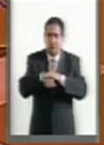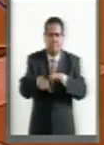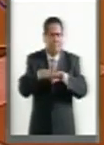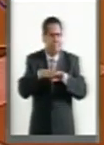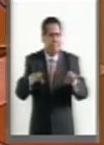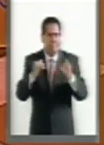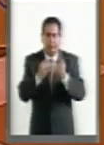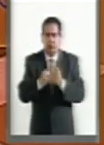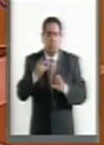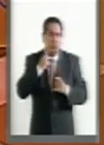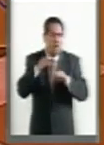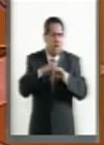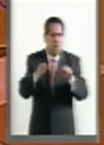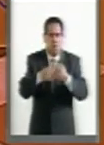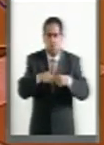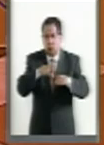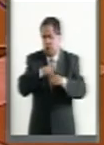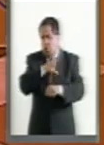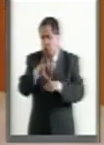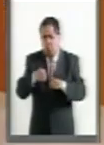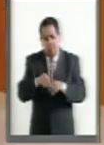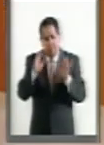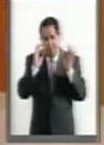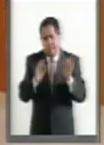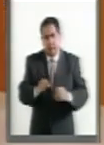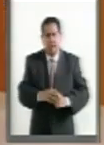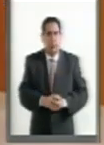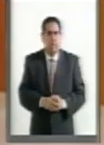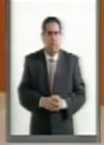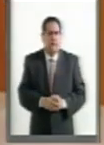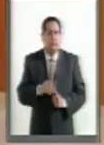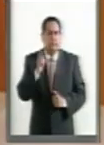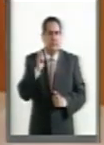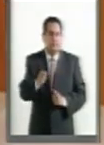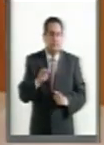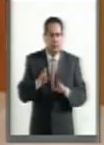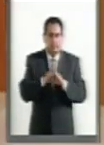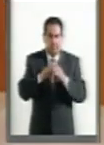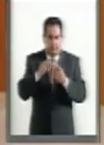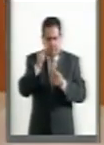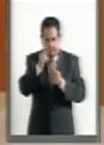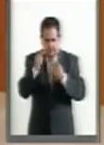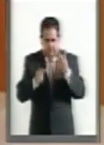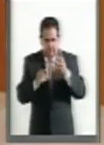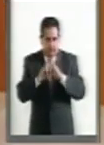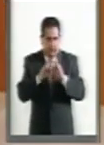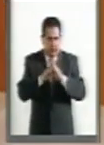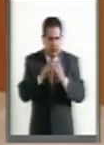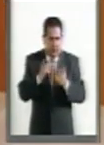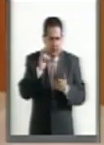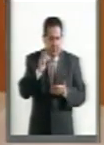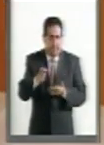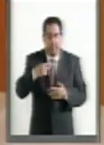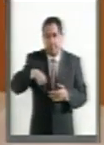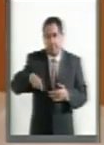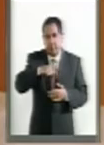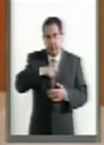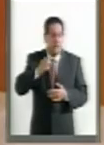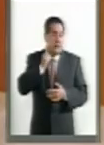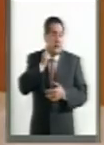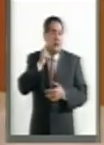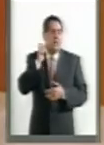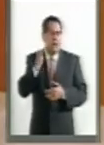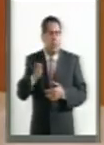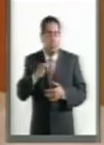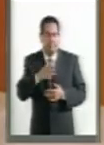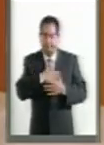políticos, sociales y físicos. Más allá de una armonización, como legisladores, tenemos el compromiso con